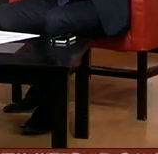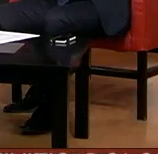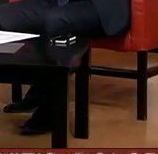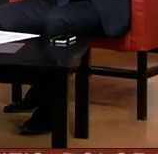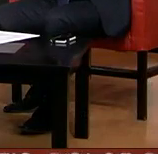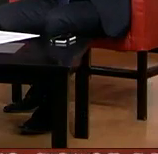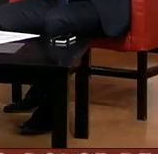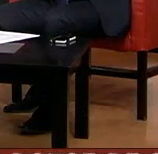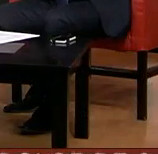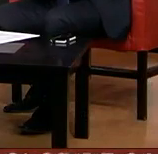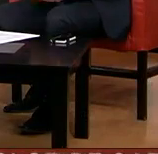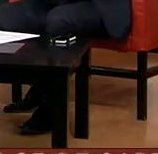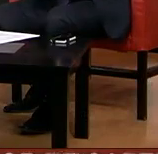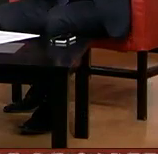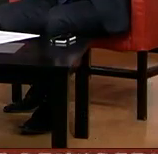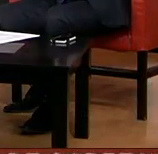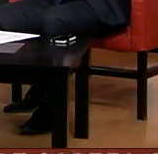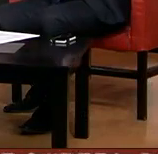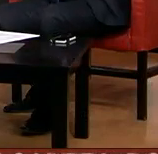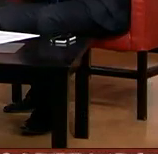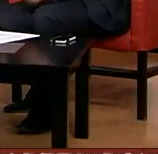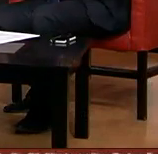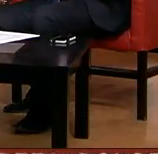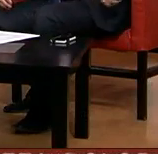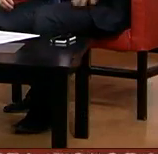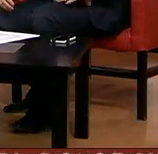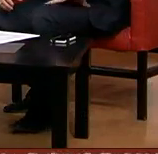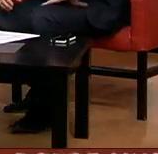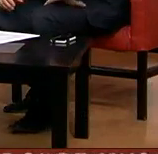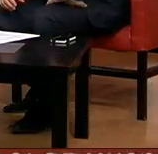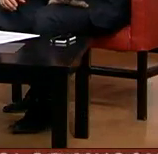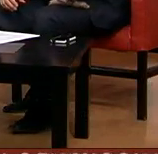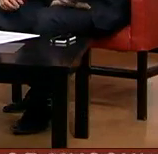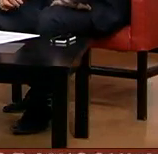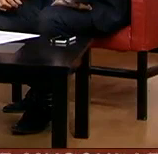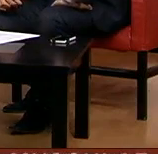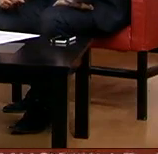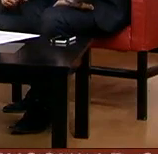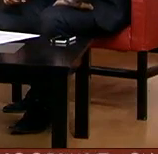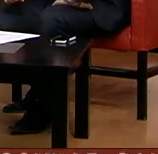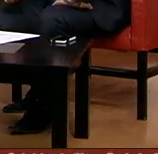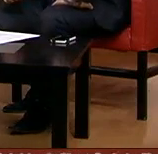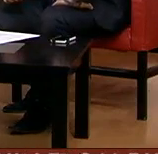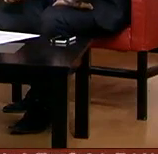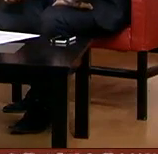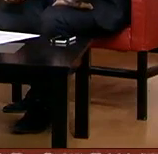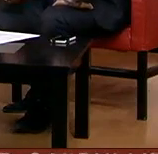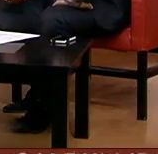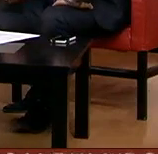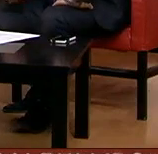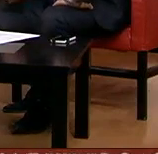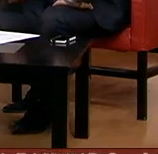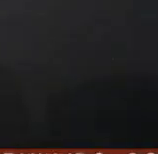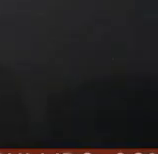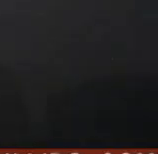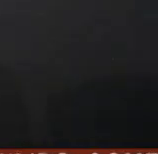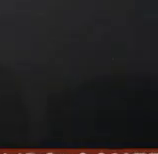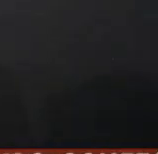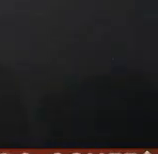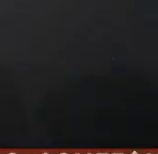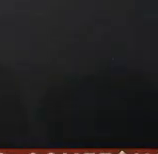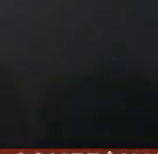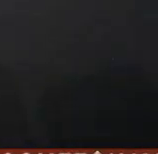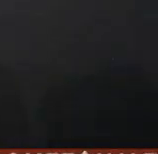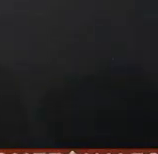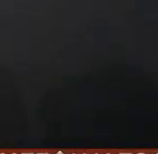agrupas para dárselas a las nuevas generaciones claro los contenidos que se manejan por ejemplo hablabas de